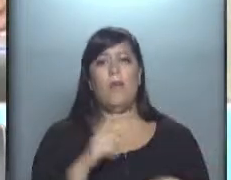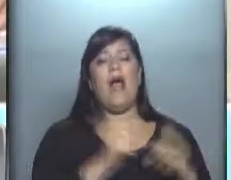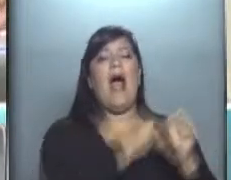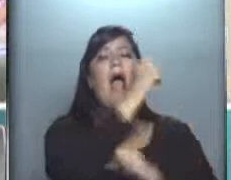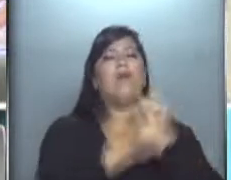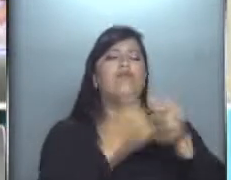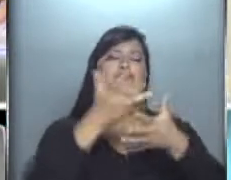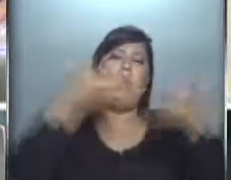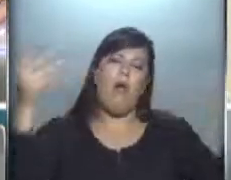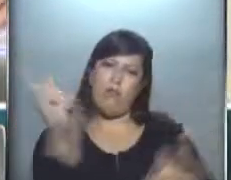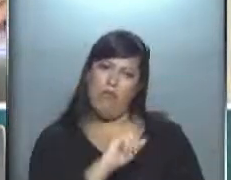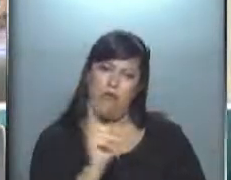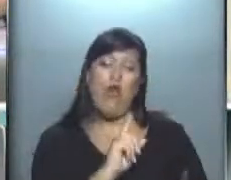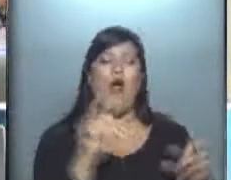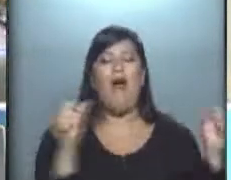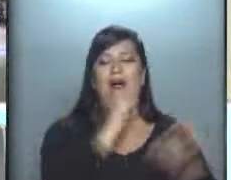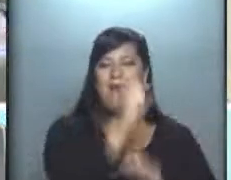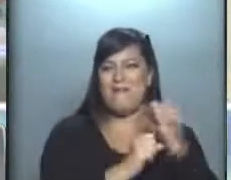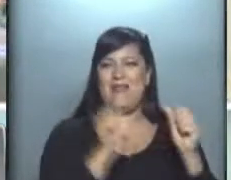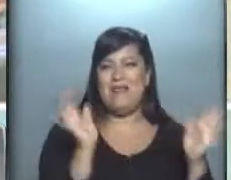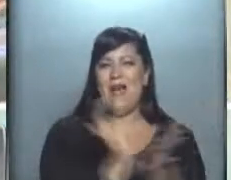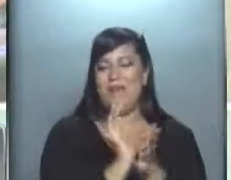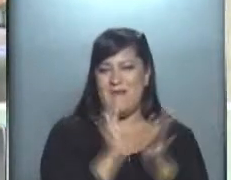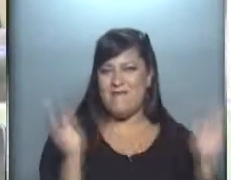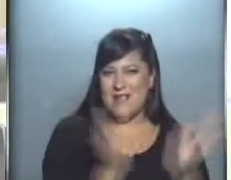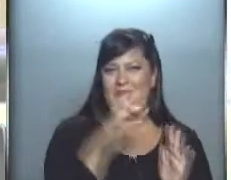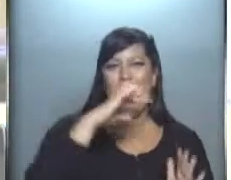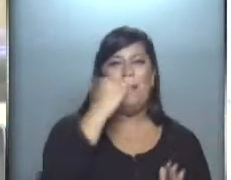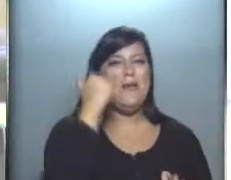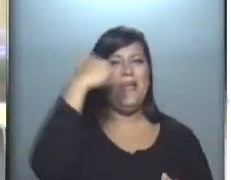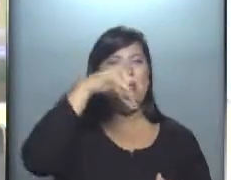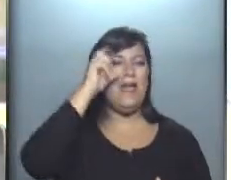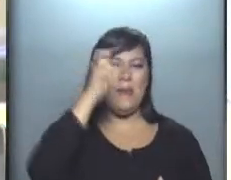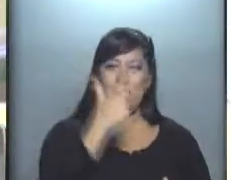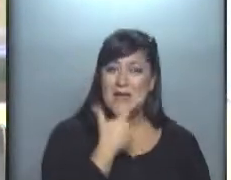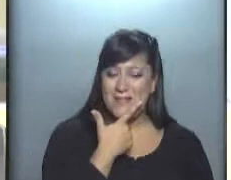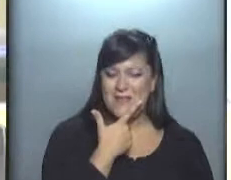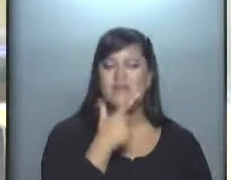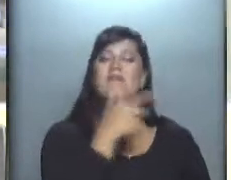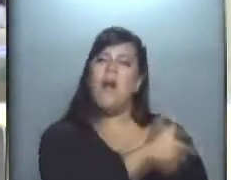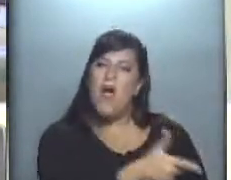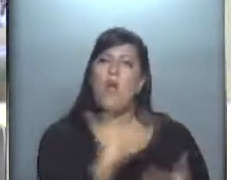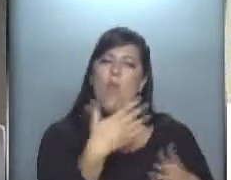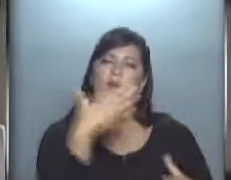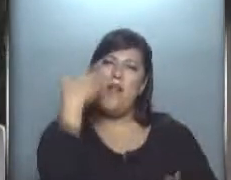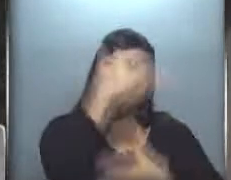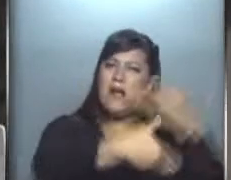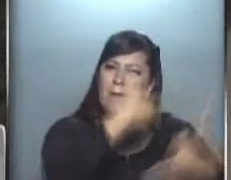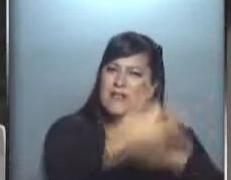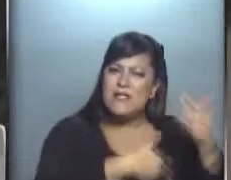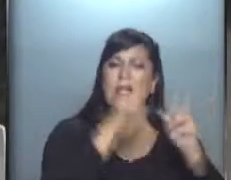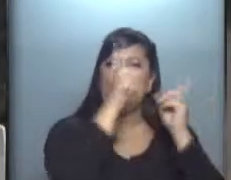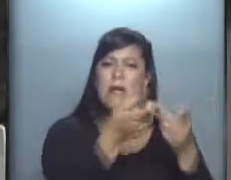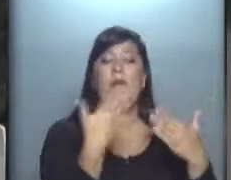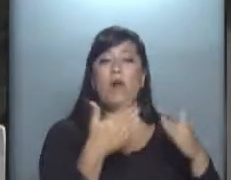empresas, es fundamentalmente para empresas medianas y pequeñas, tengan un lugar de trabajo donde capacitarse y posteriormente la posibilidad de